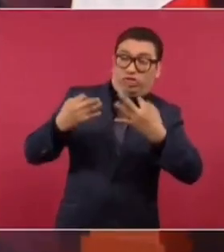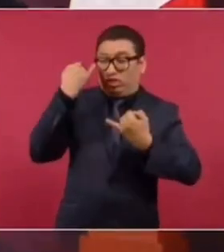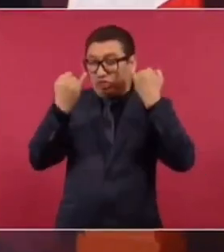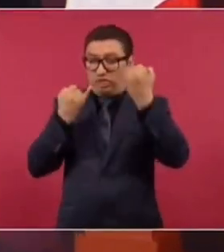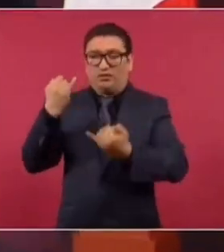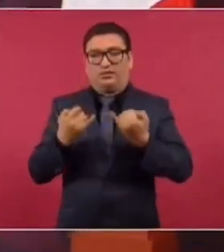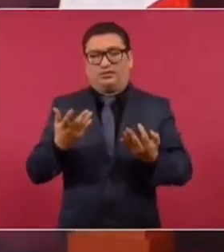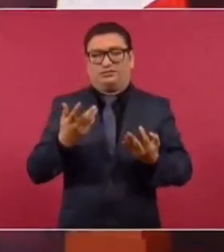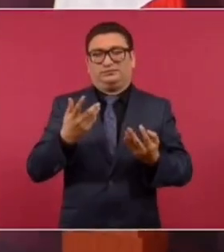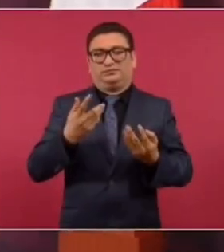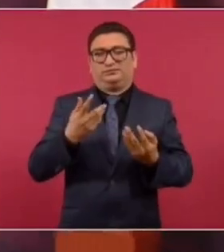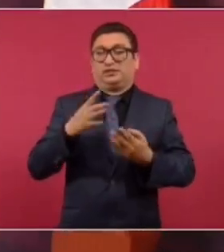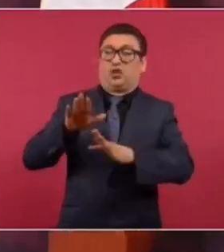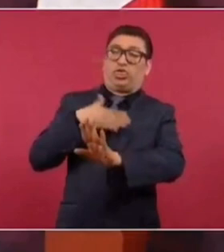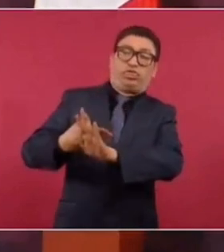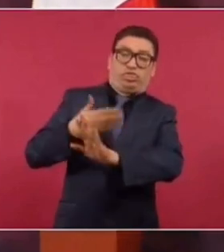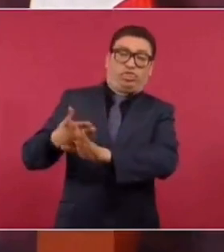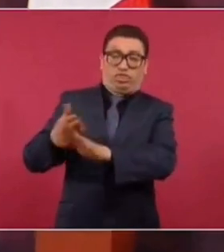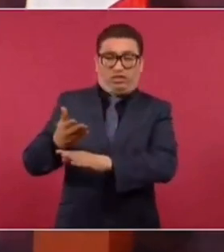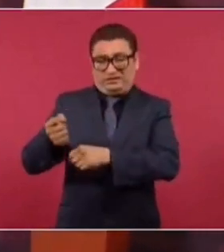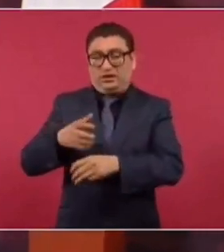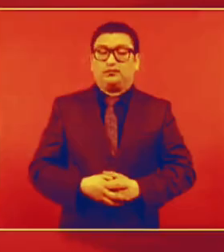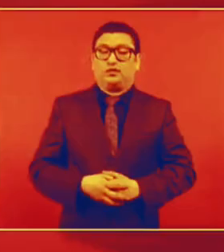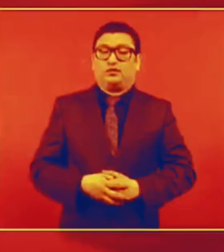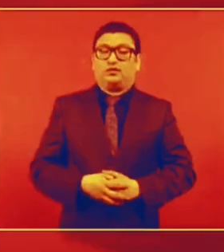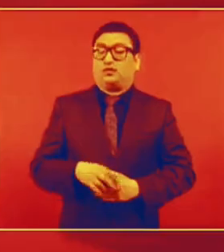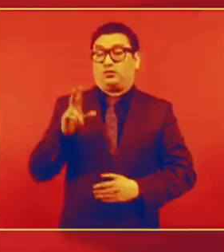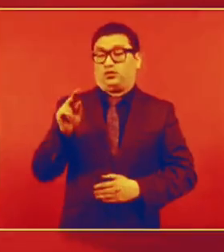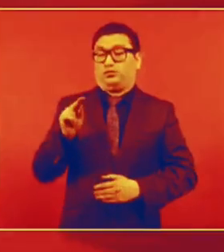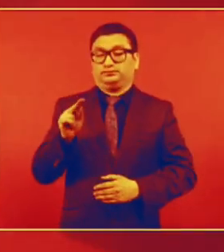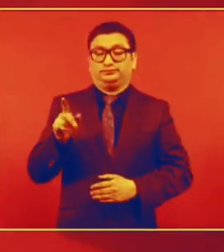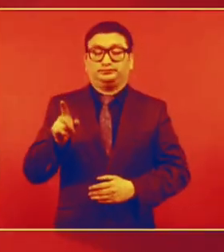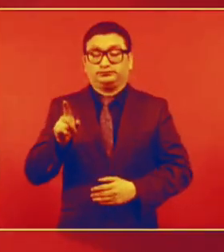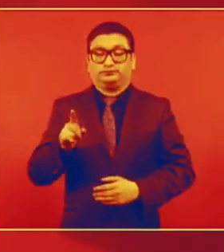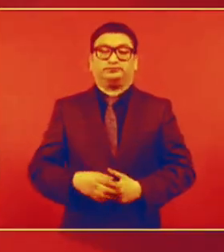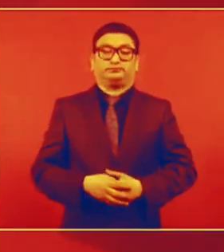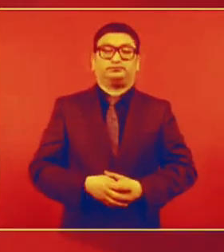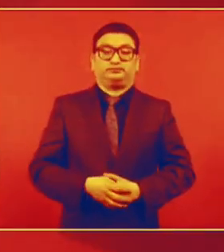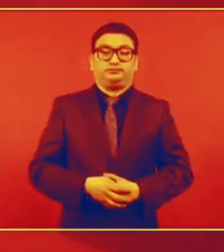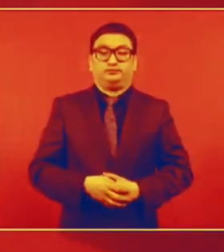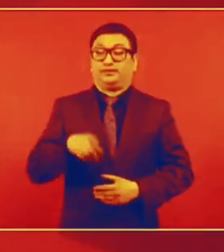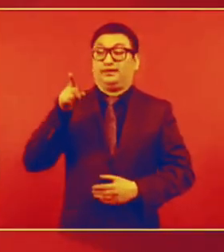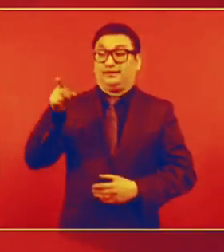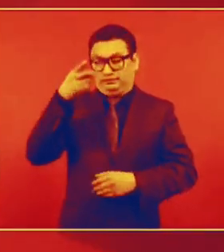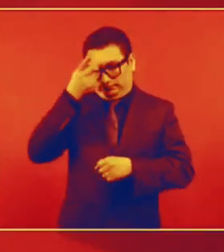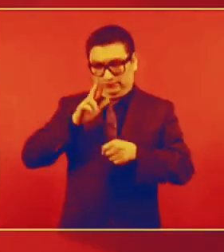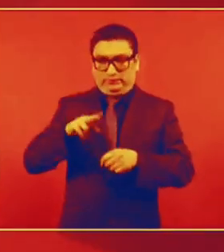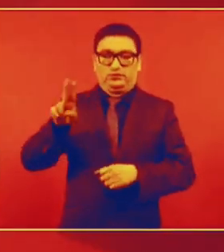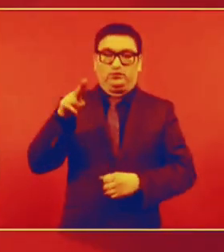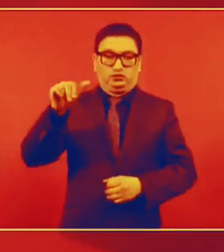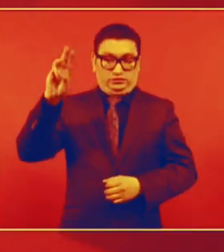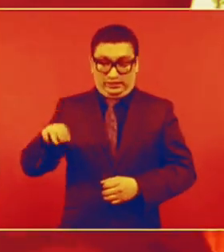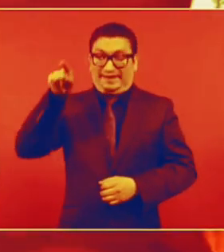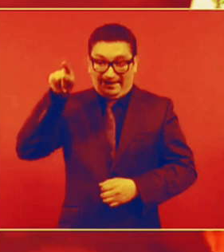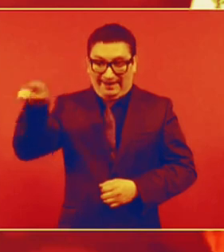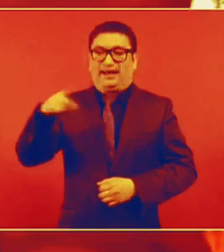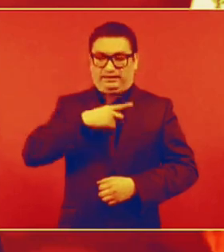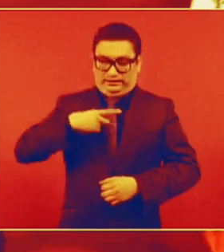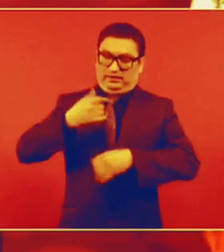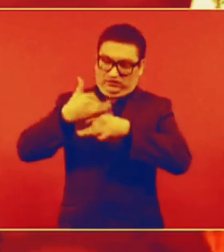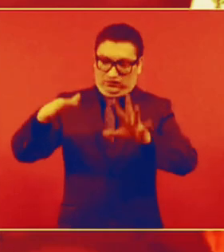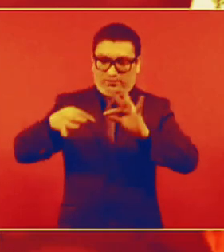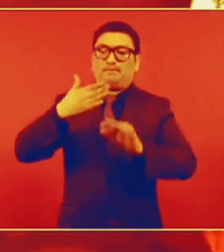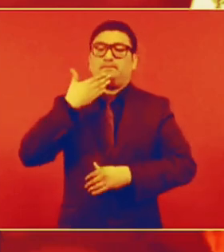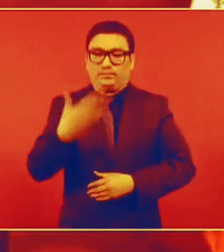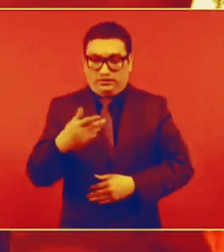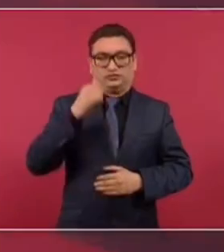Fue una especie de linchamiento político. Que el rector, y en este caso la UNAM, informe bien y que diga, la